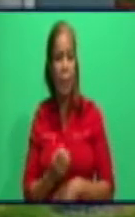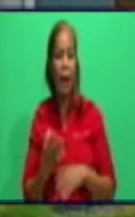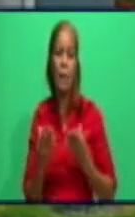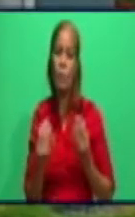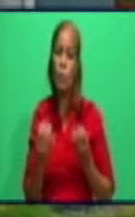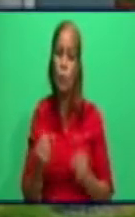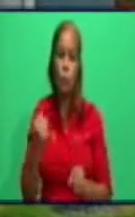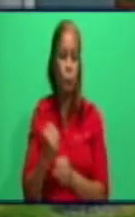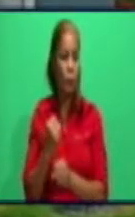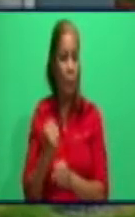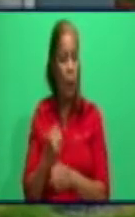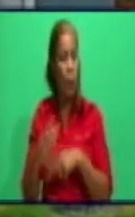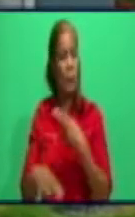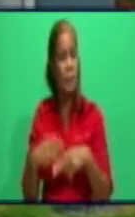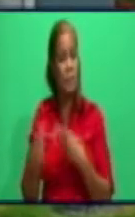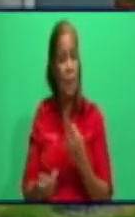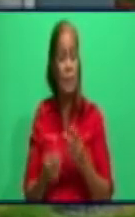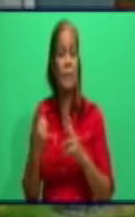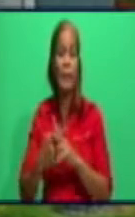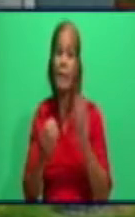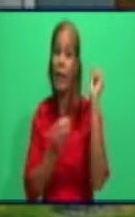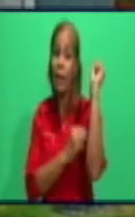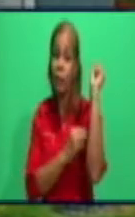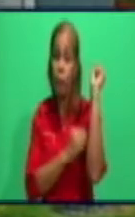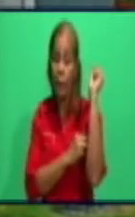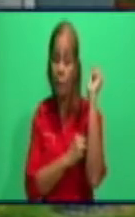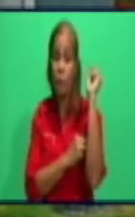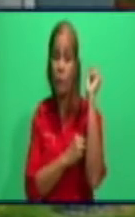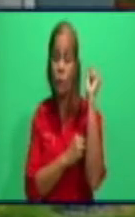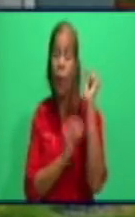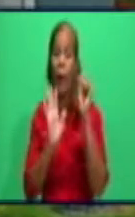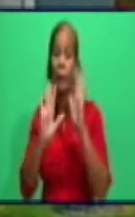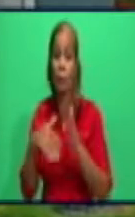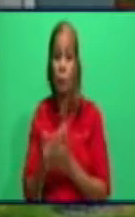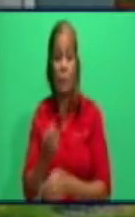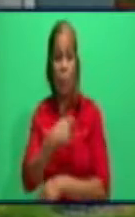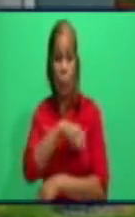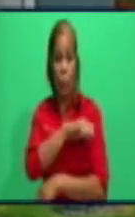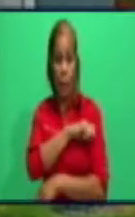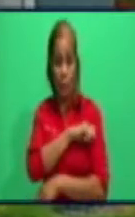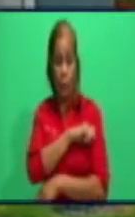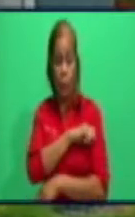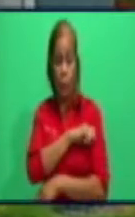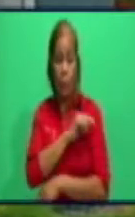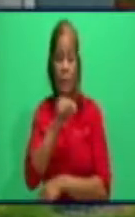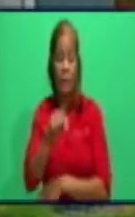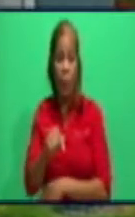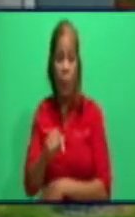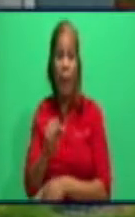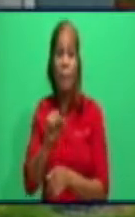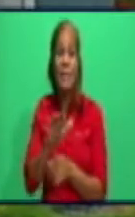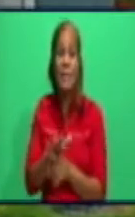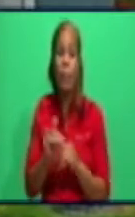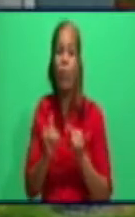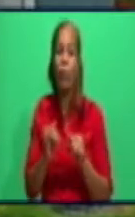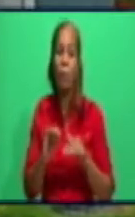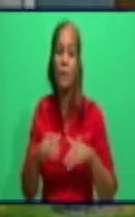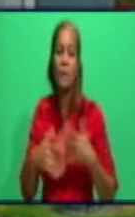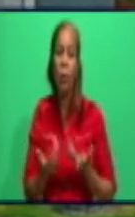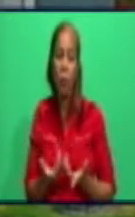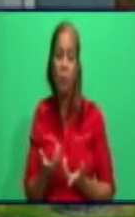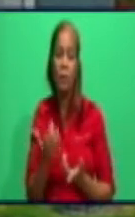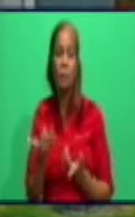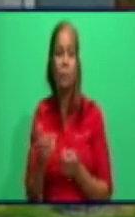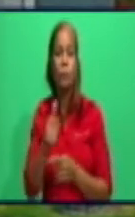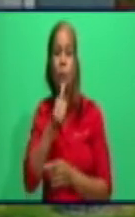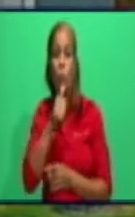favor del pueblo tengamos que iniciar nuestra conversación con Carlito con esta crítica que nos llega a través de un